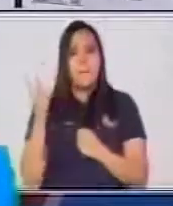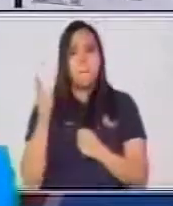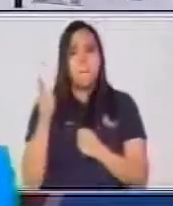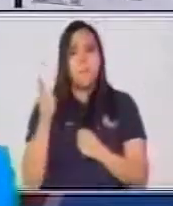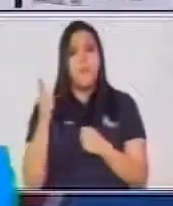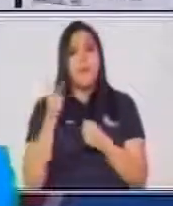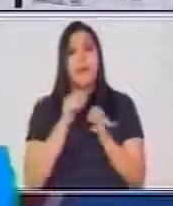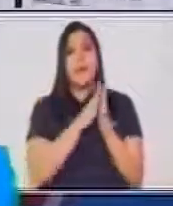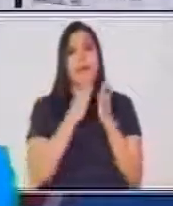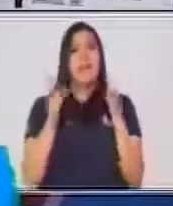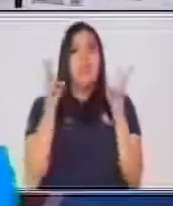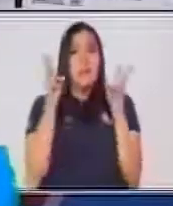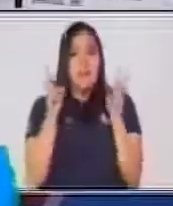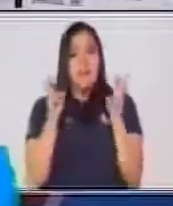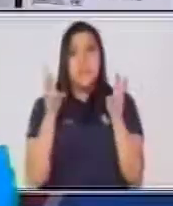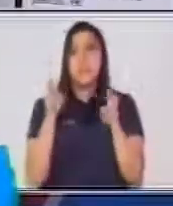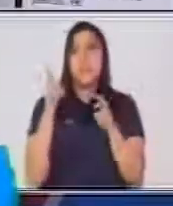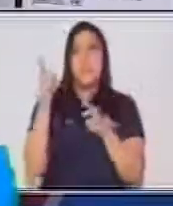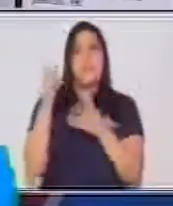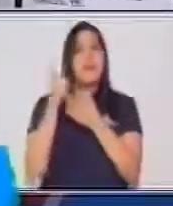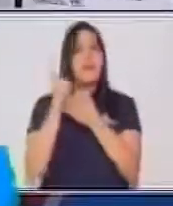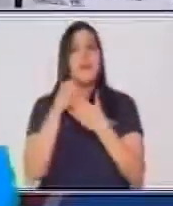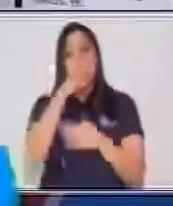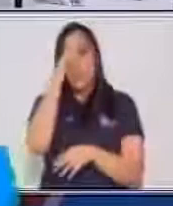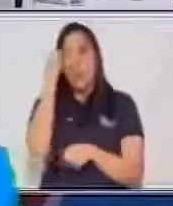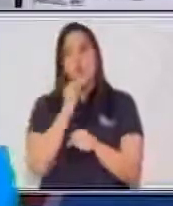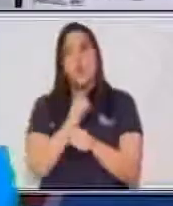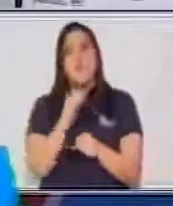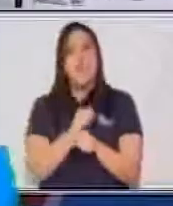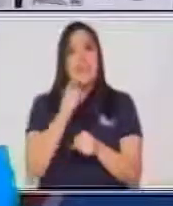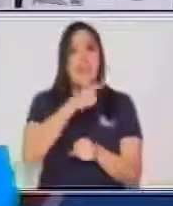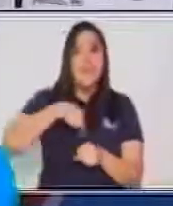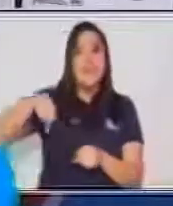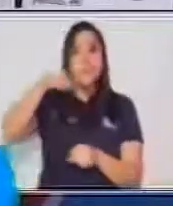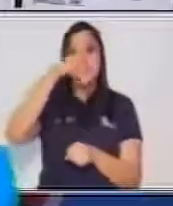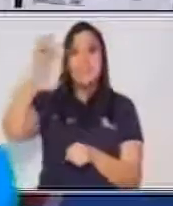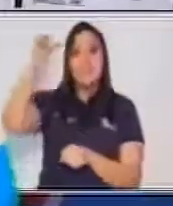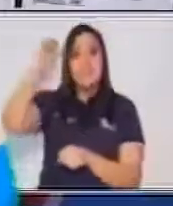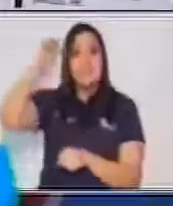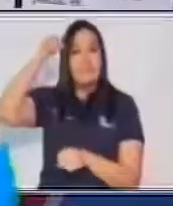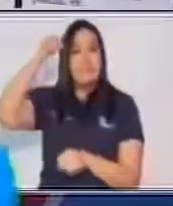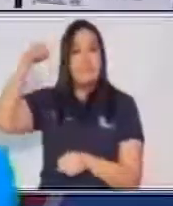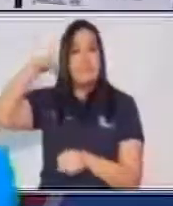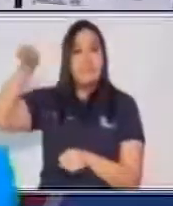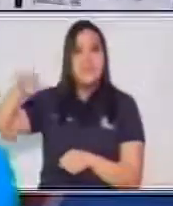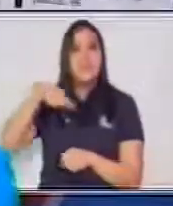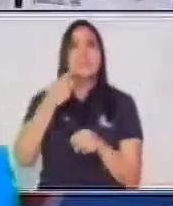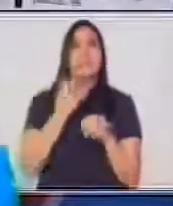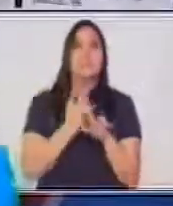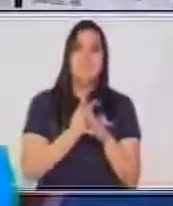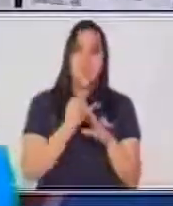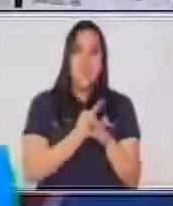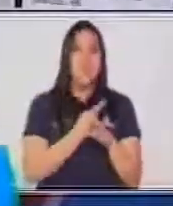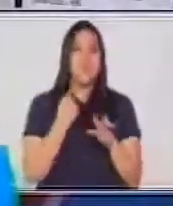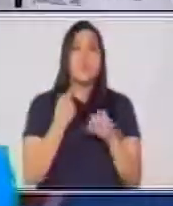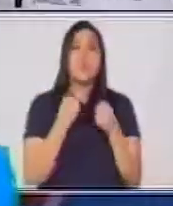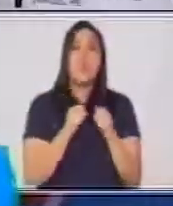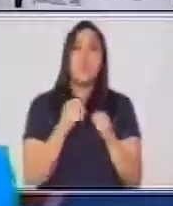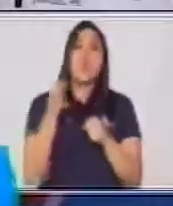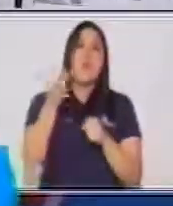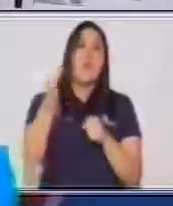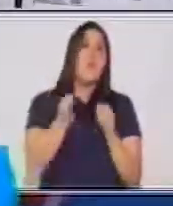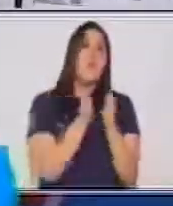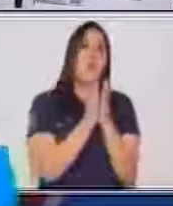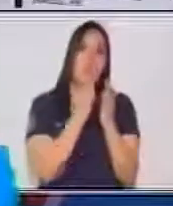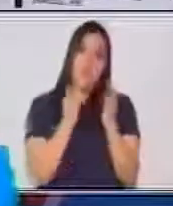invito a que lo trabajes tomando en cuenta todos los aspectos que hemos visto porque te van a servir para que el proceso sea más